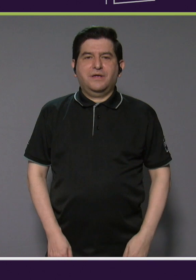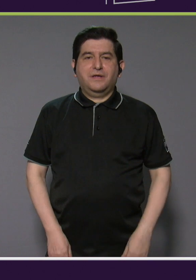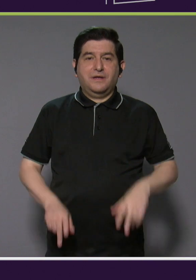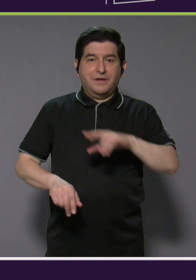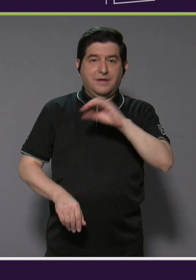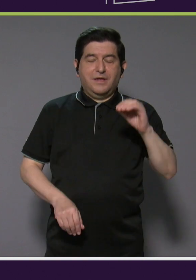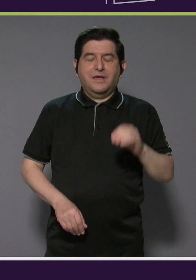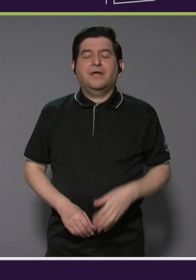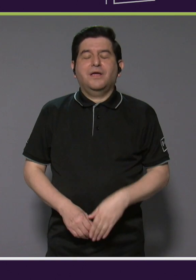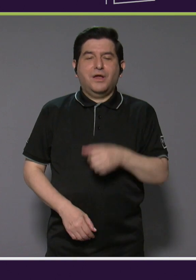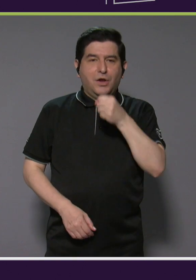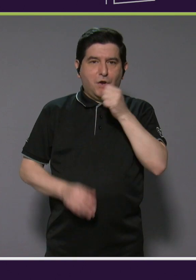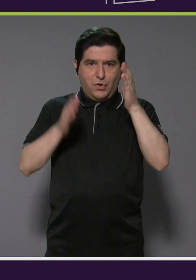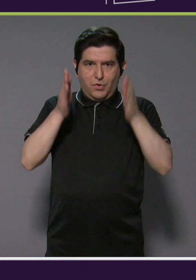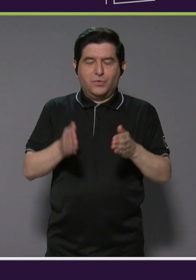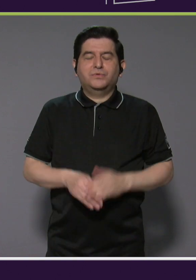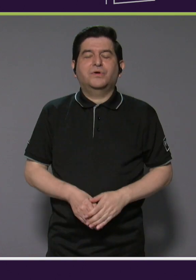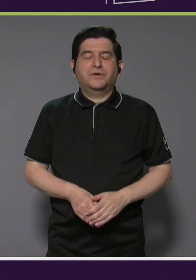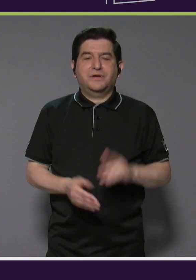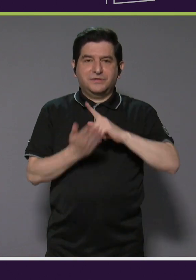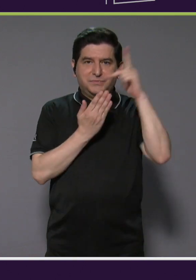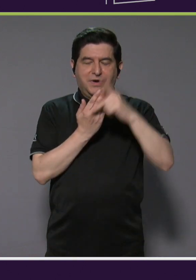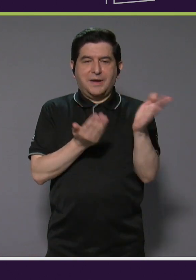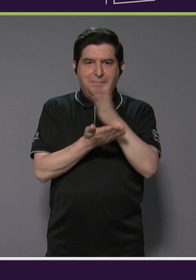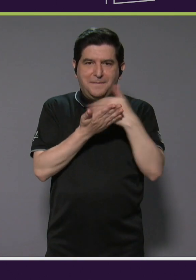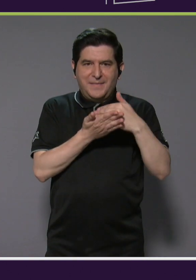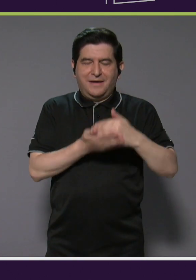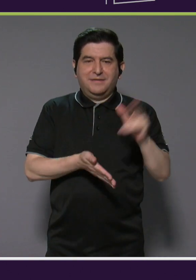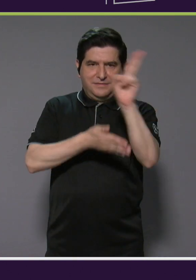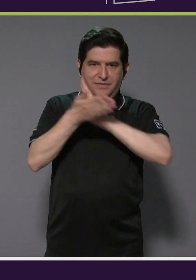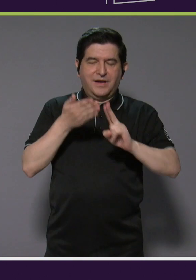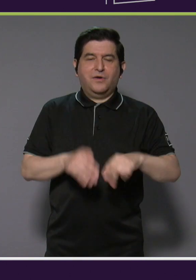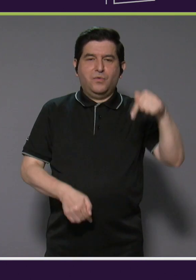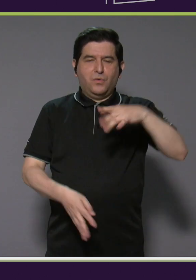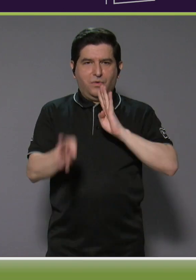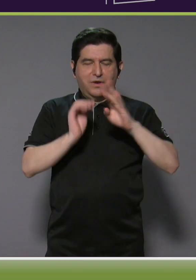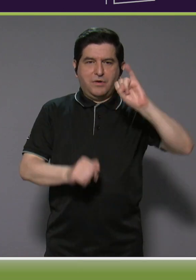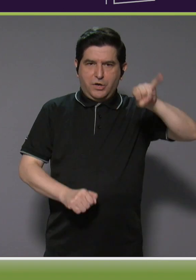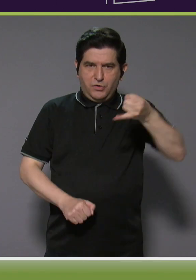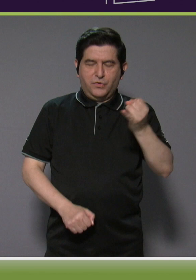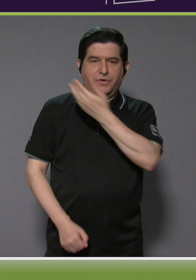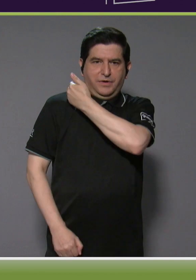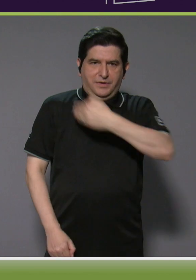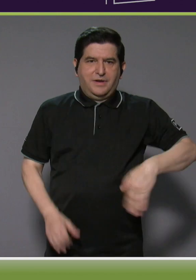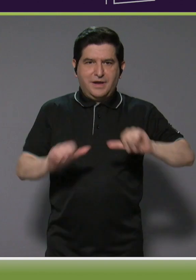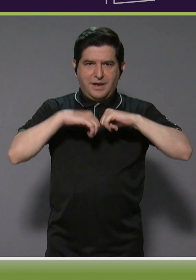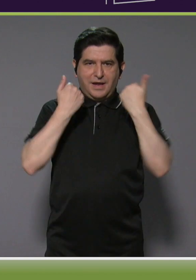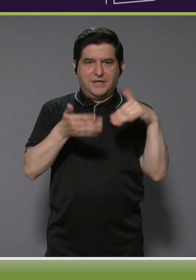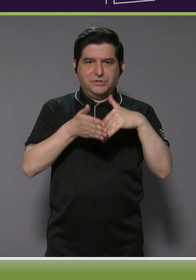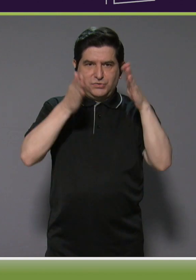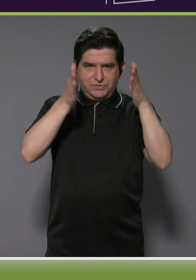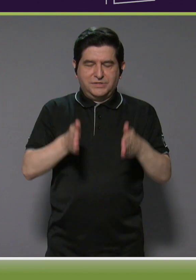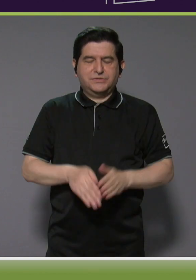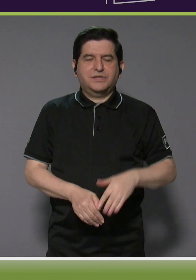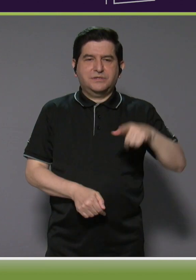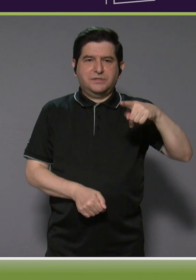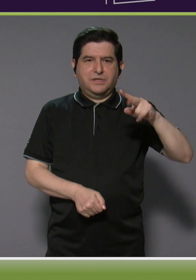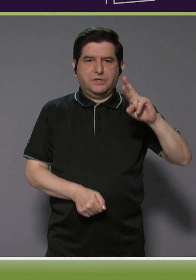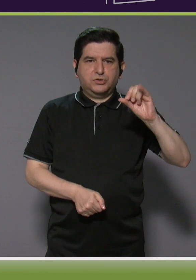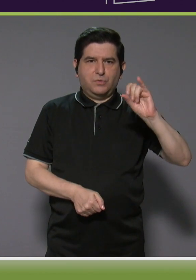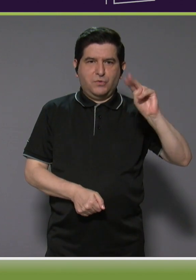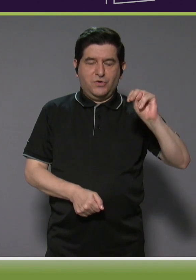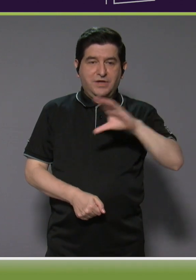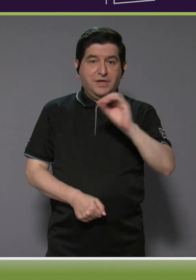del radio de Somos Parte de la U. Hoy conversaremos con Johnny Kessel, el presidente de la Asociación de Estudiantes PROIN y nuestro